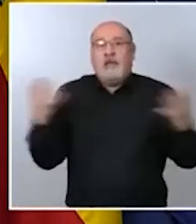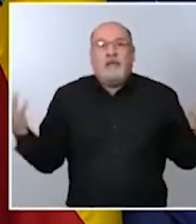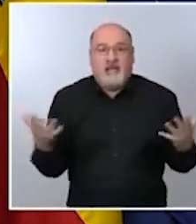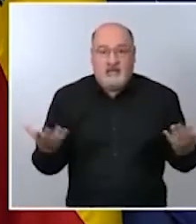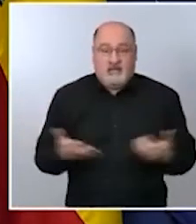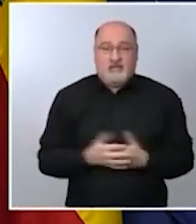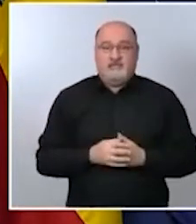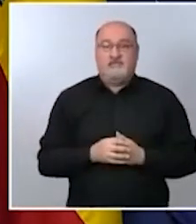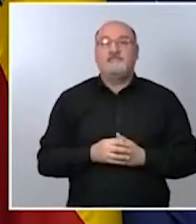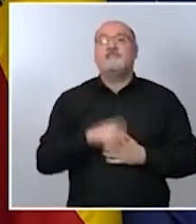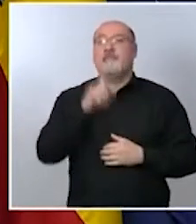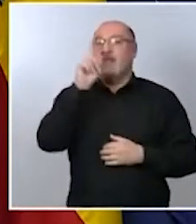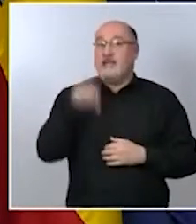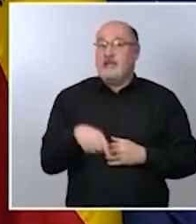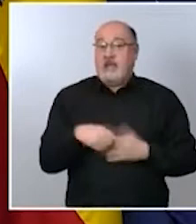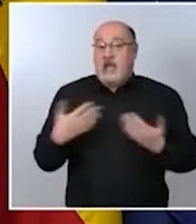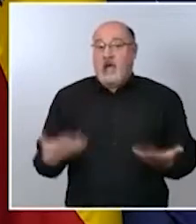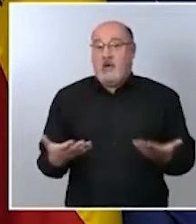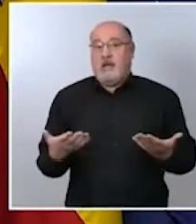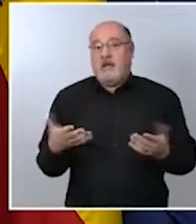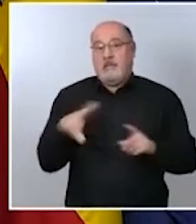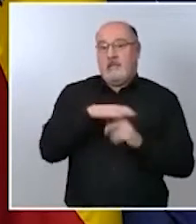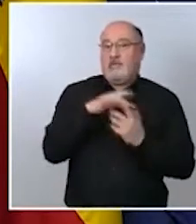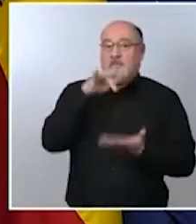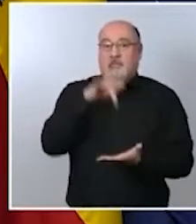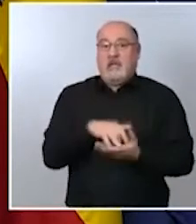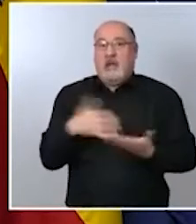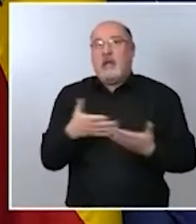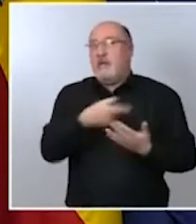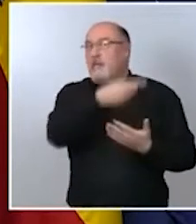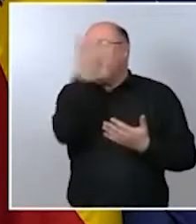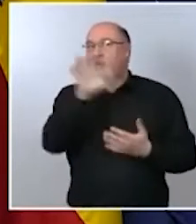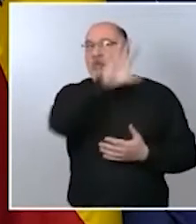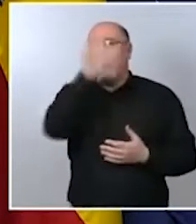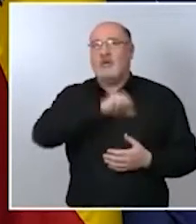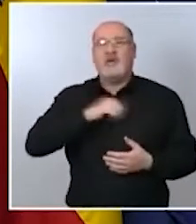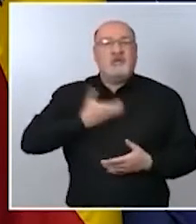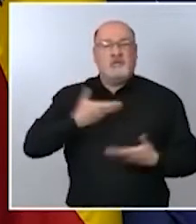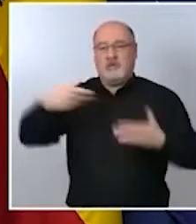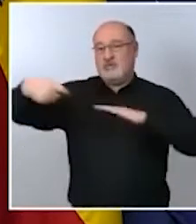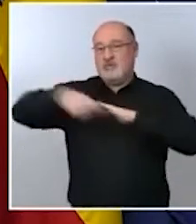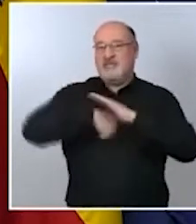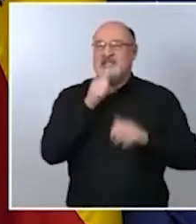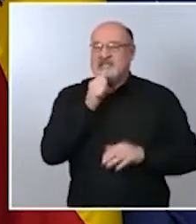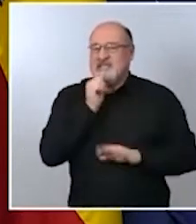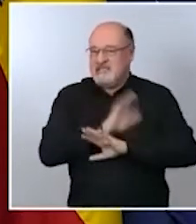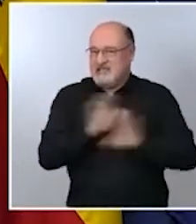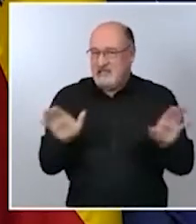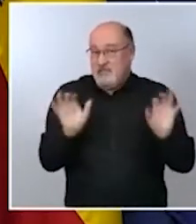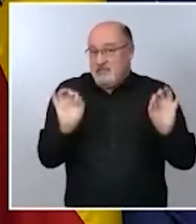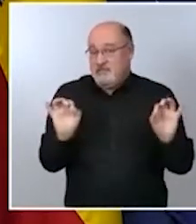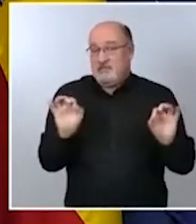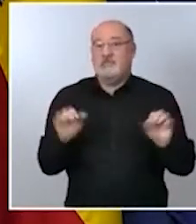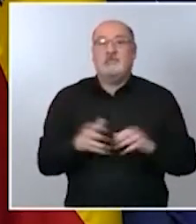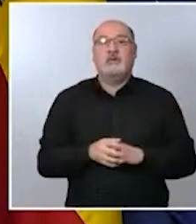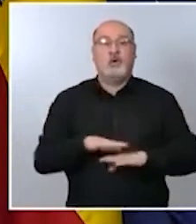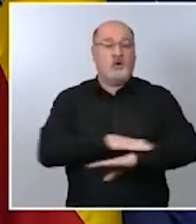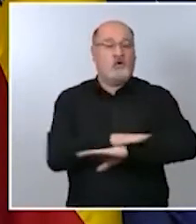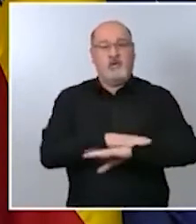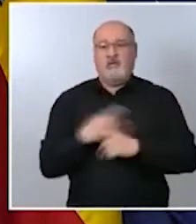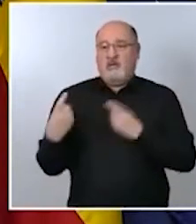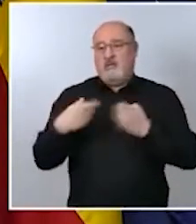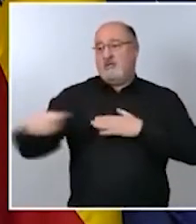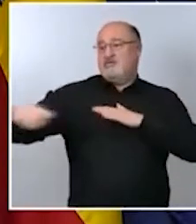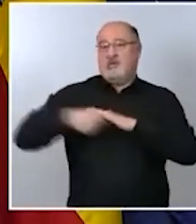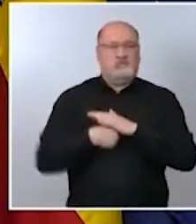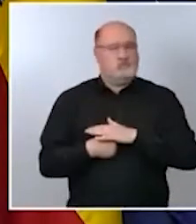también esta es la circunstancia por lo que no ha habido ninguna solicitud pero vuelvo a decir el gobierno no necesita ninguna solicitud sino